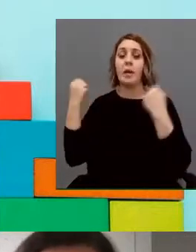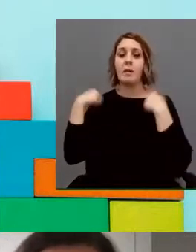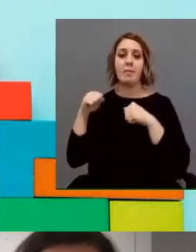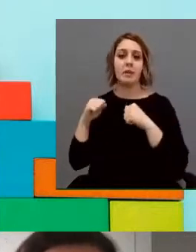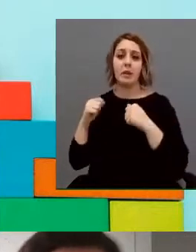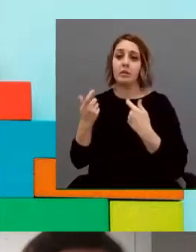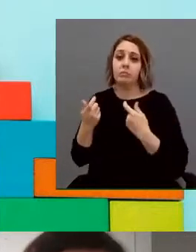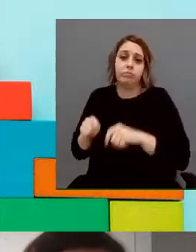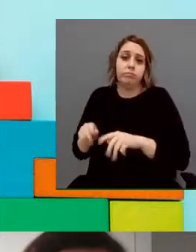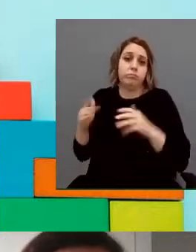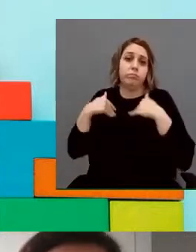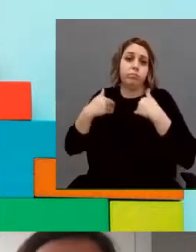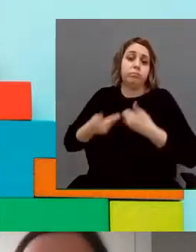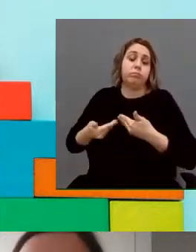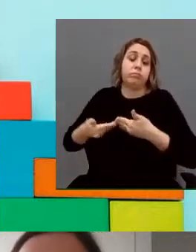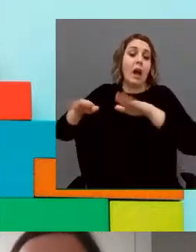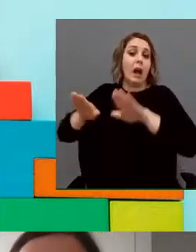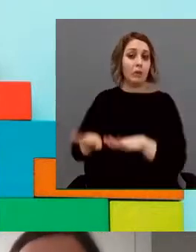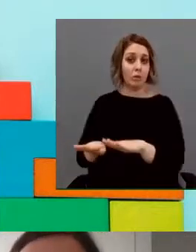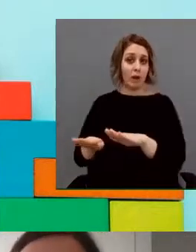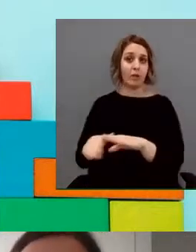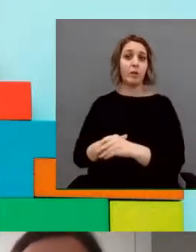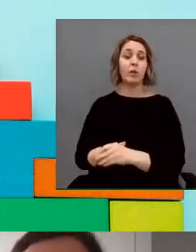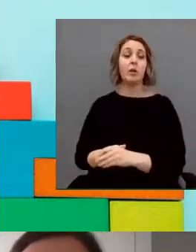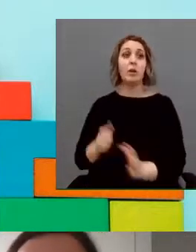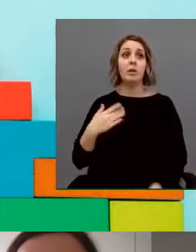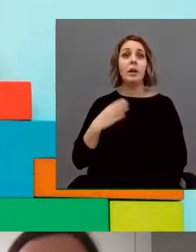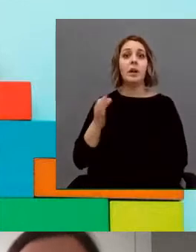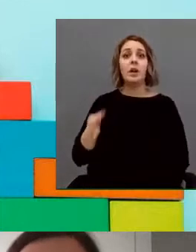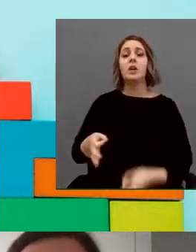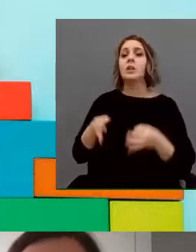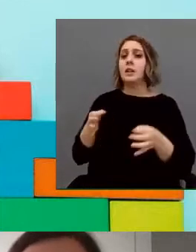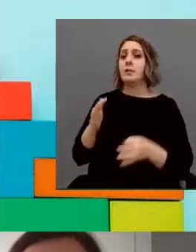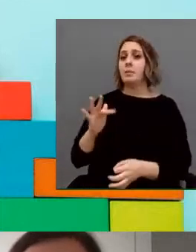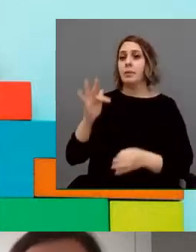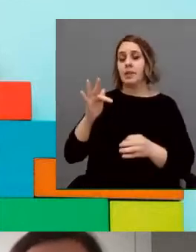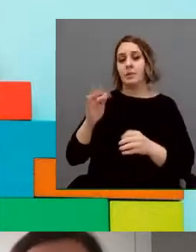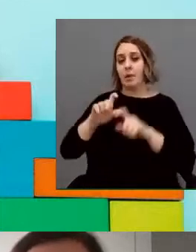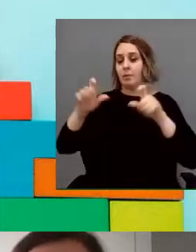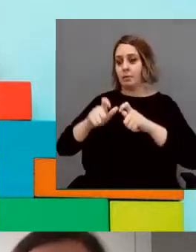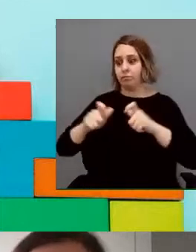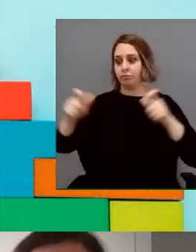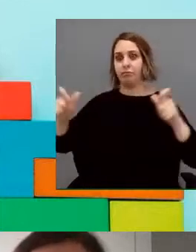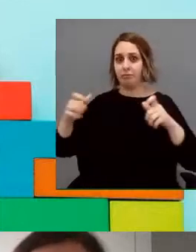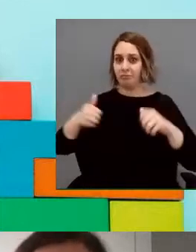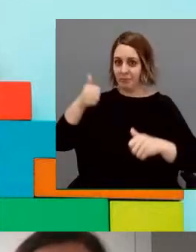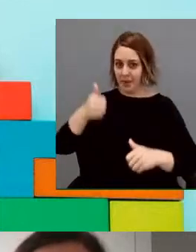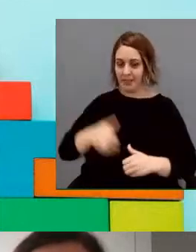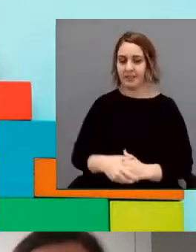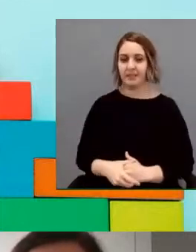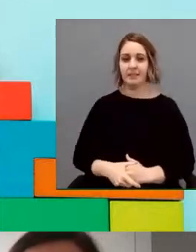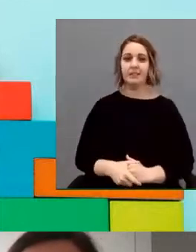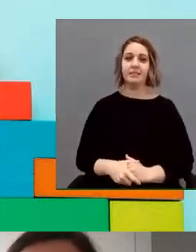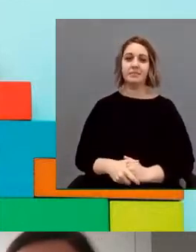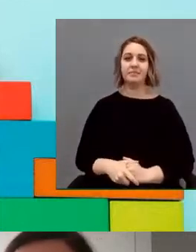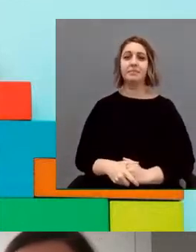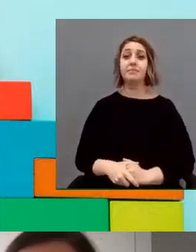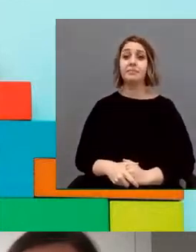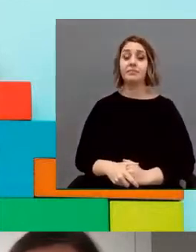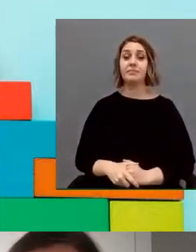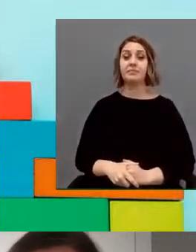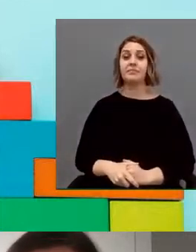caso, por suerte, pero sí que siempre nos viene bien ampliar. En la fase de